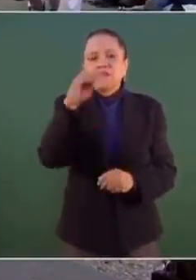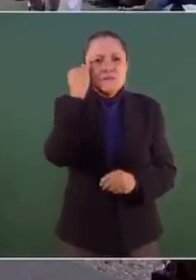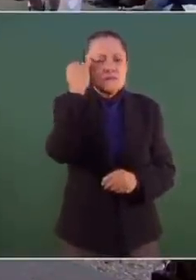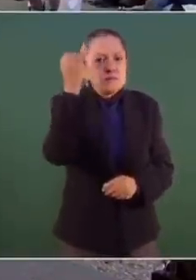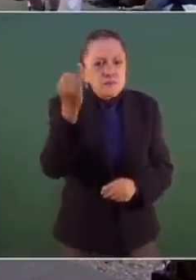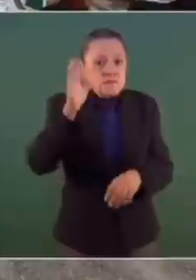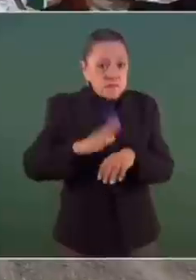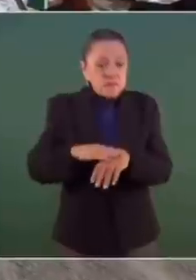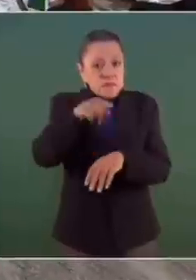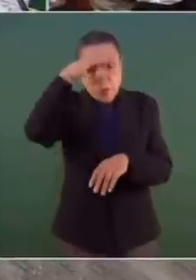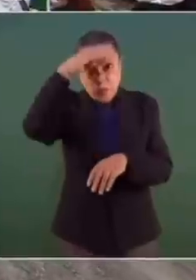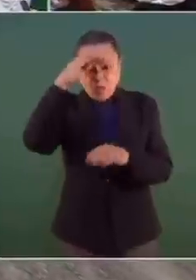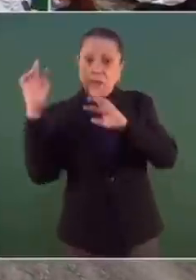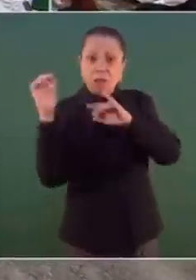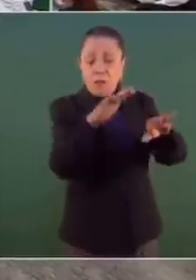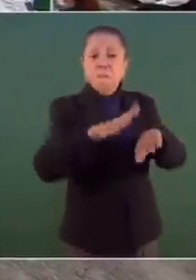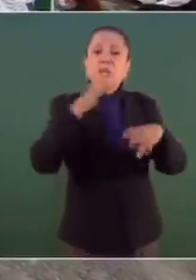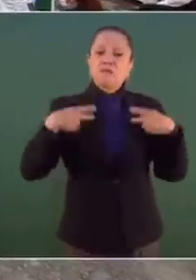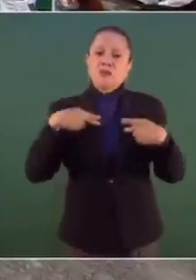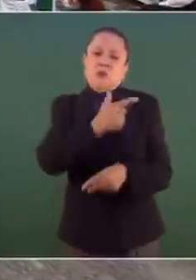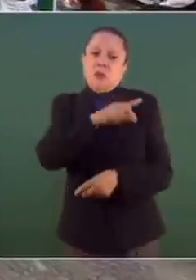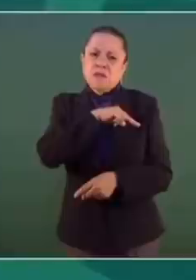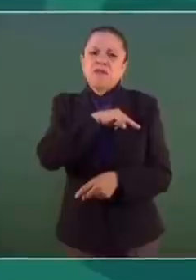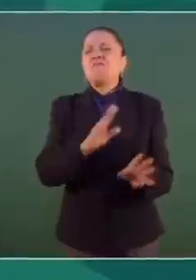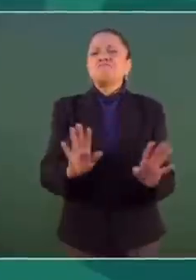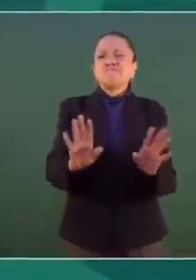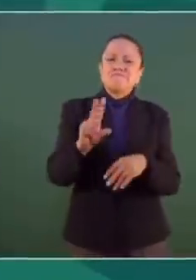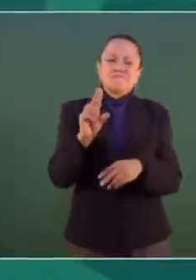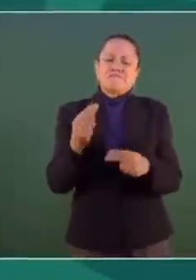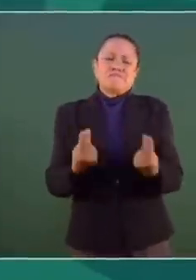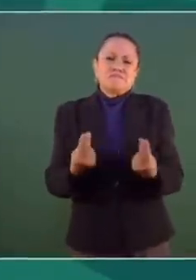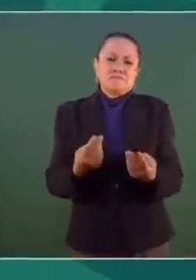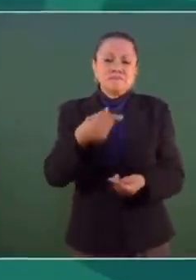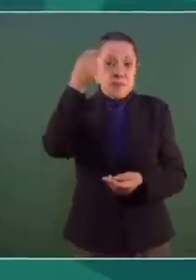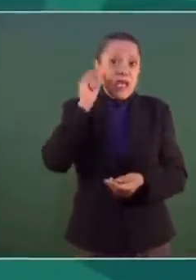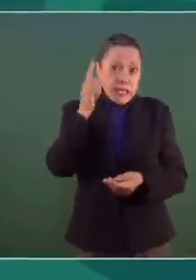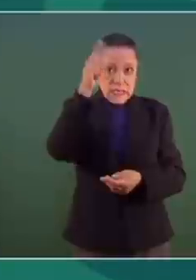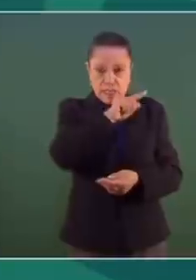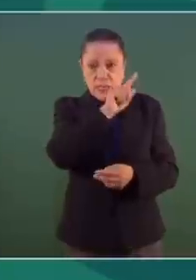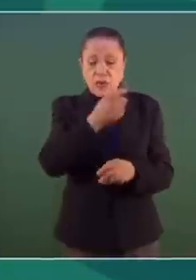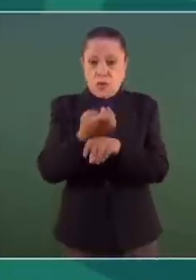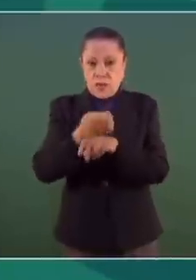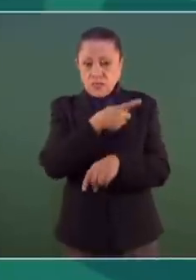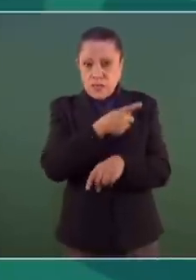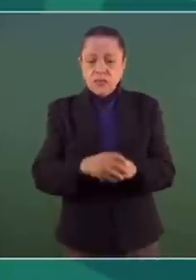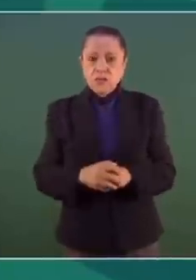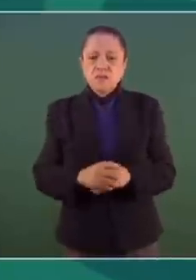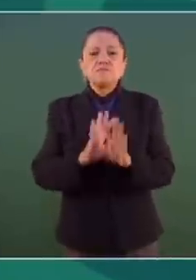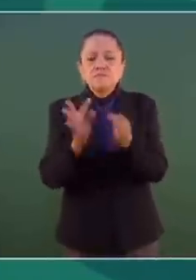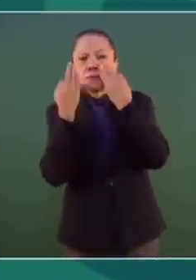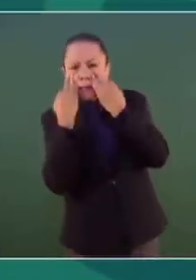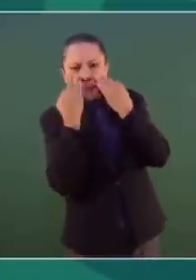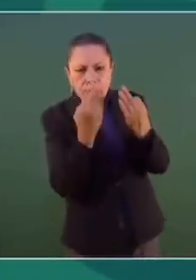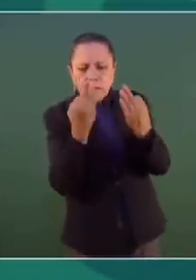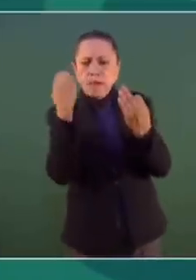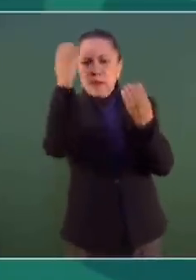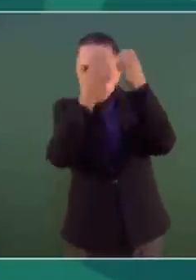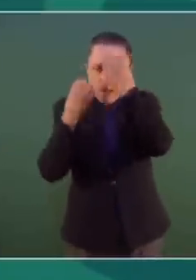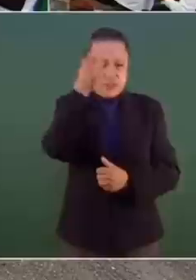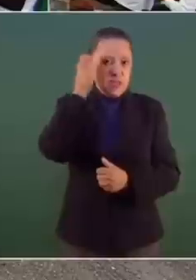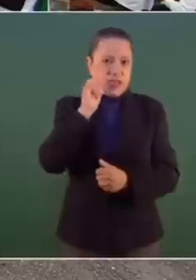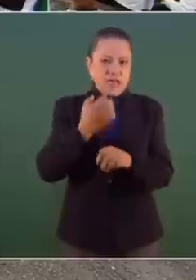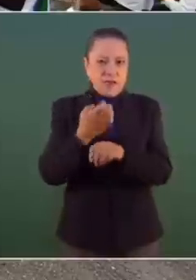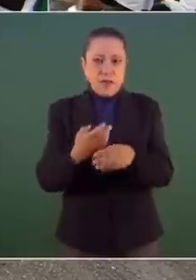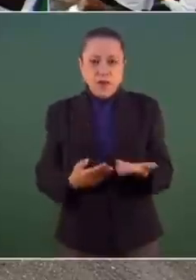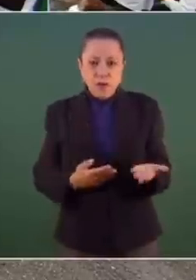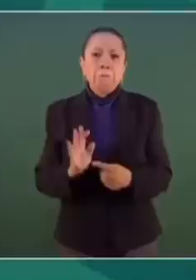mayor cantidad de efectivos de la Guardia Nacional del Estado en un primer momento? No, no, Guerrero, lo hemos constatado en las evaluaciones que se han llevado